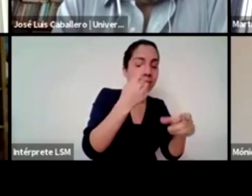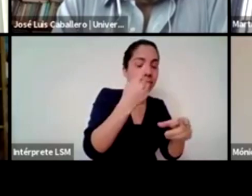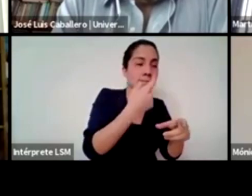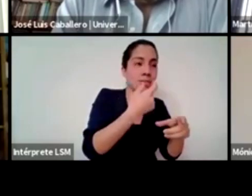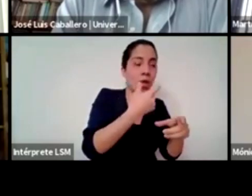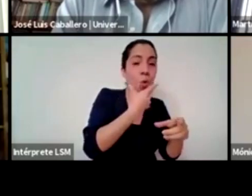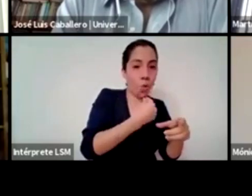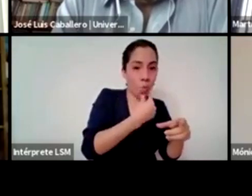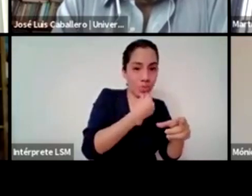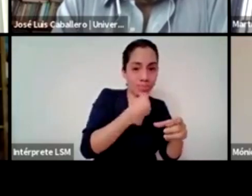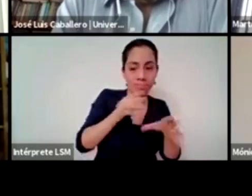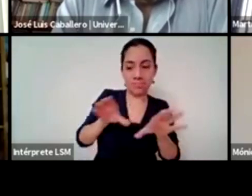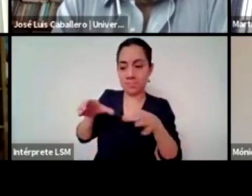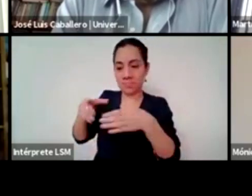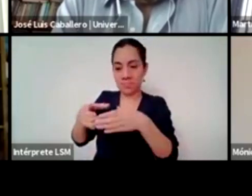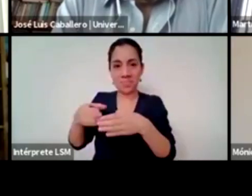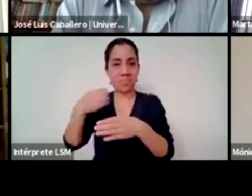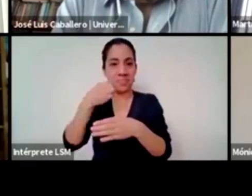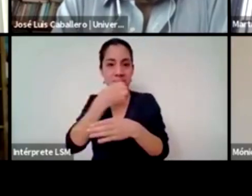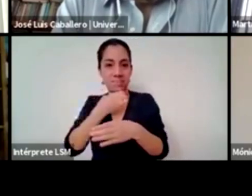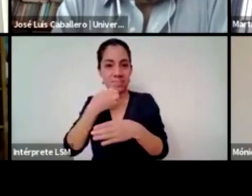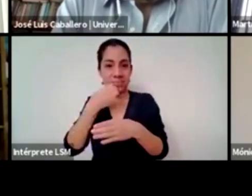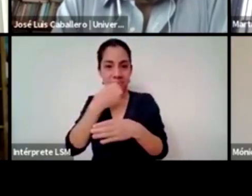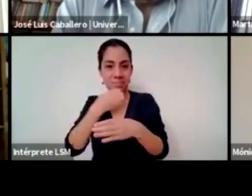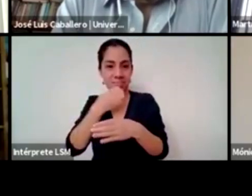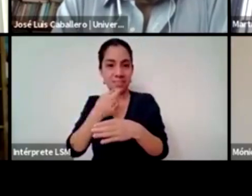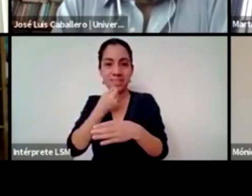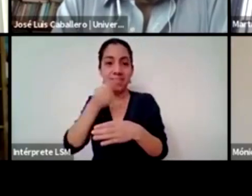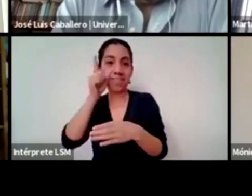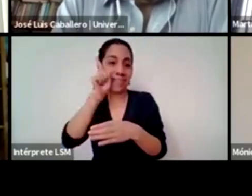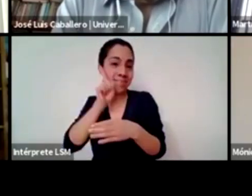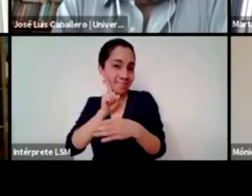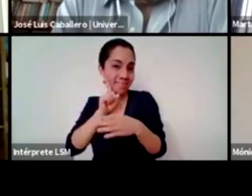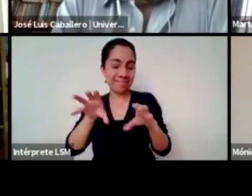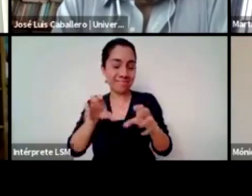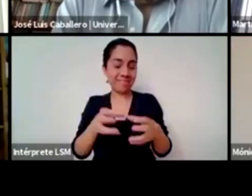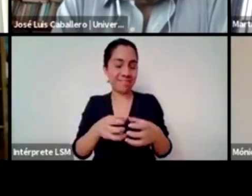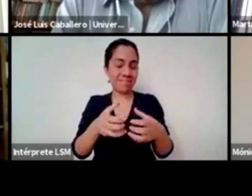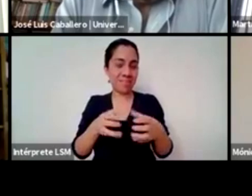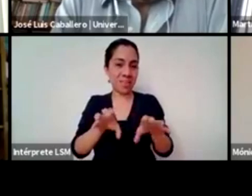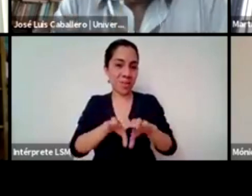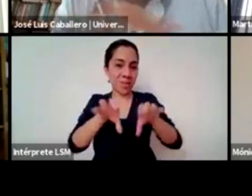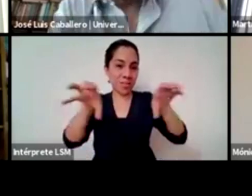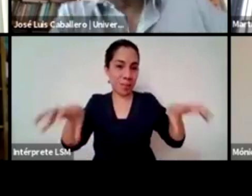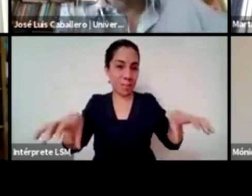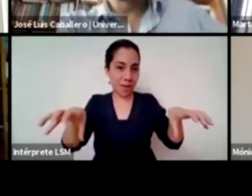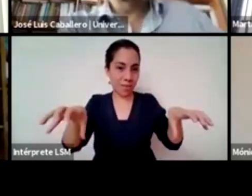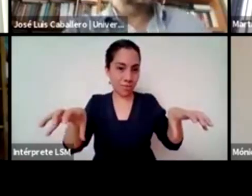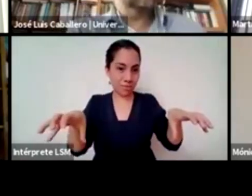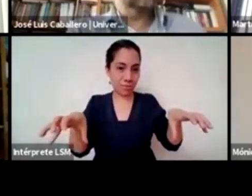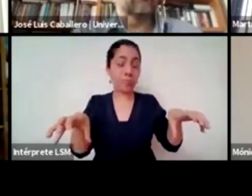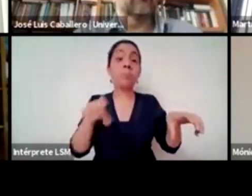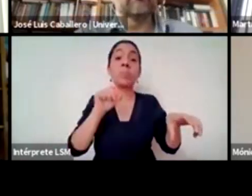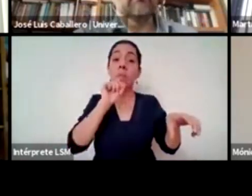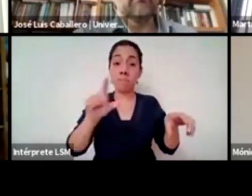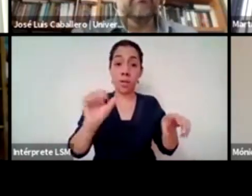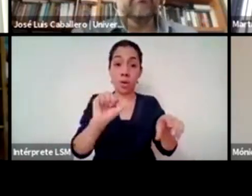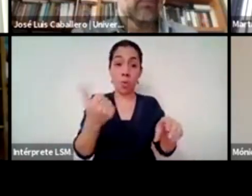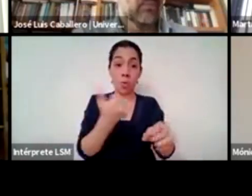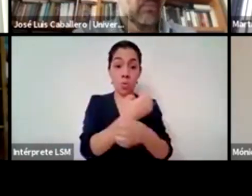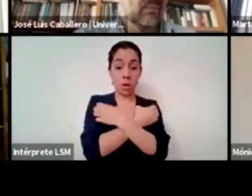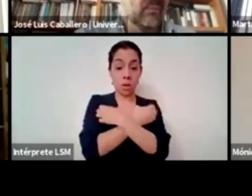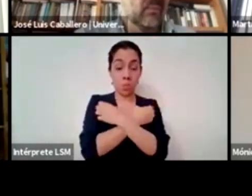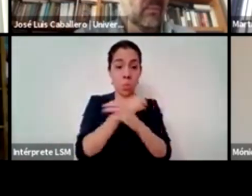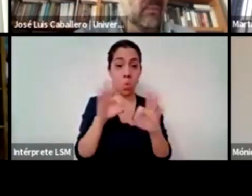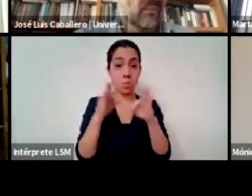niñas otra tareas diferenciadas entre los niños y las niñas